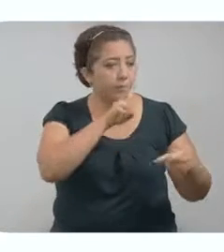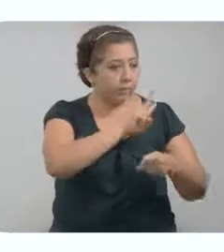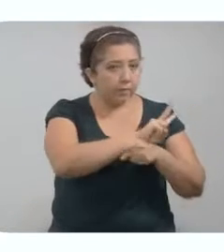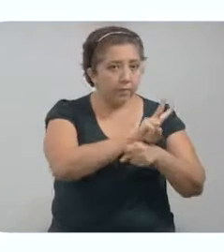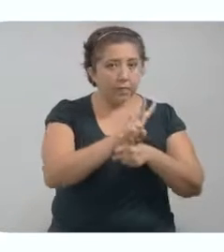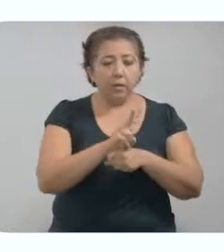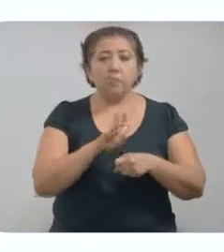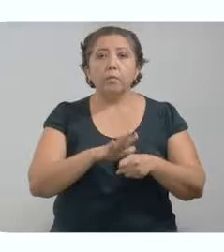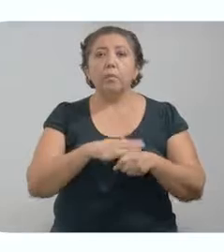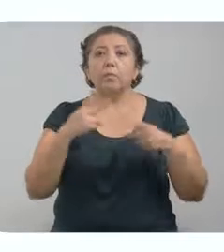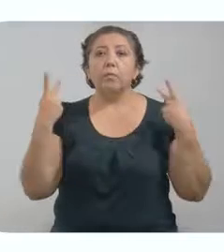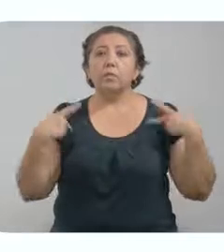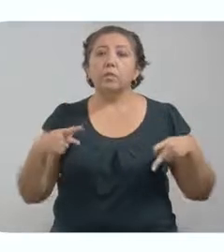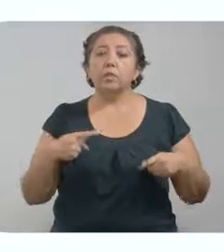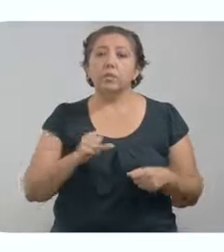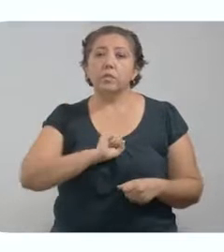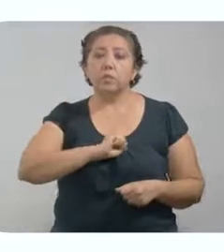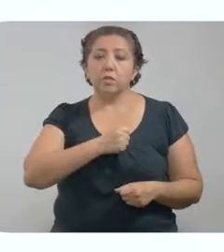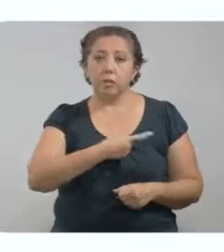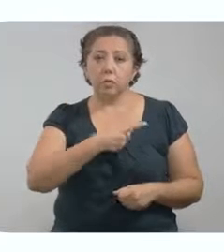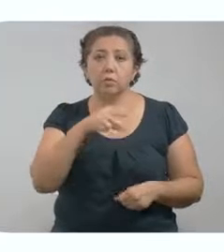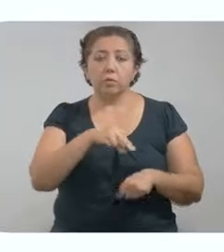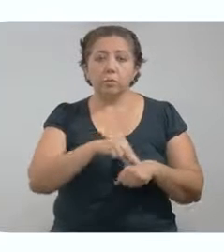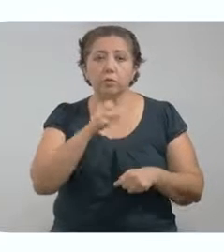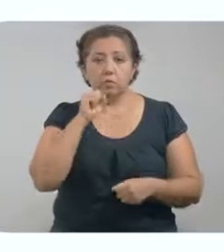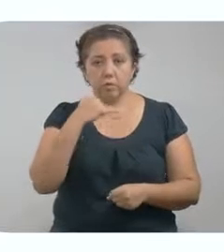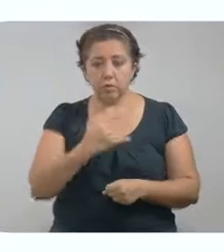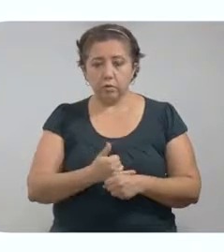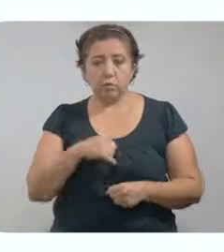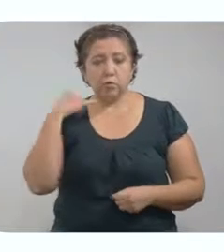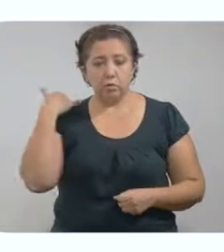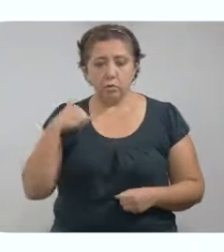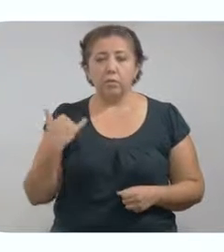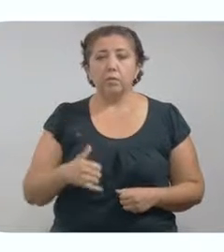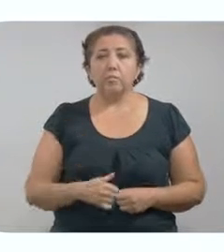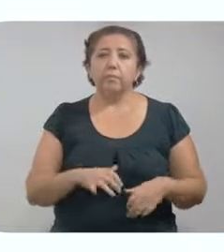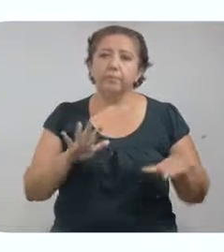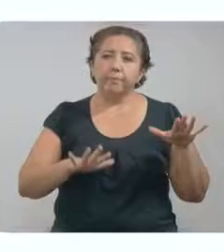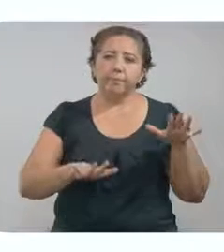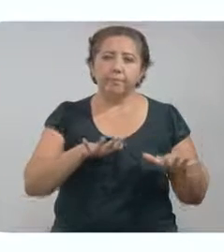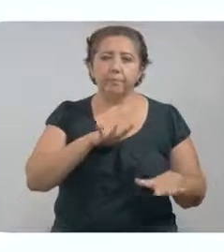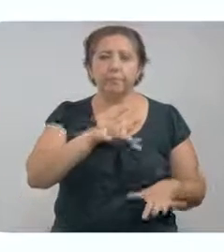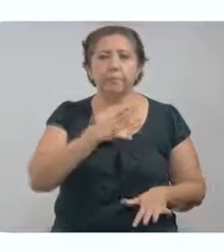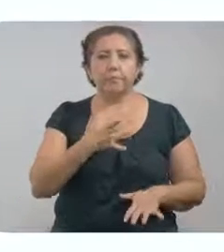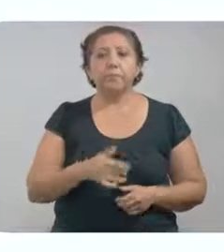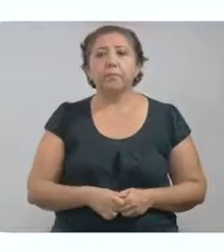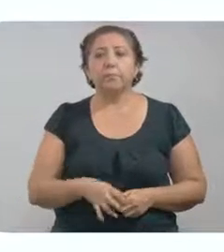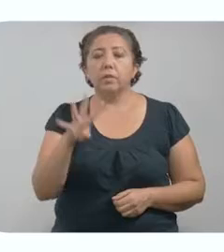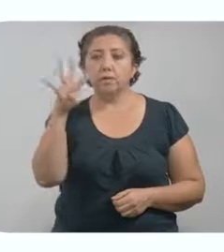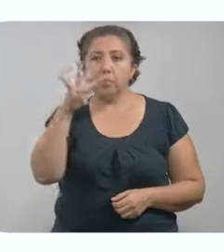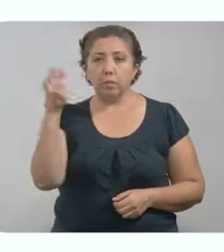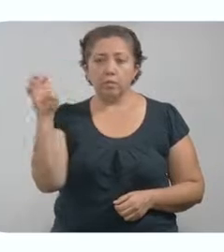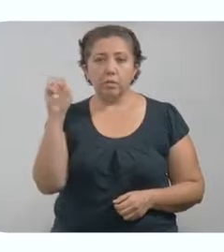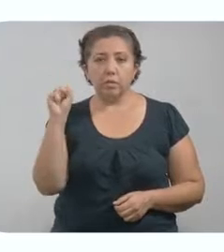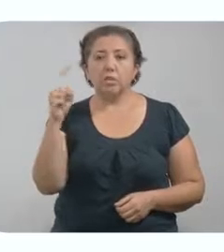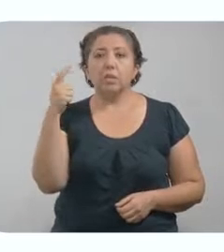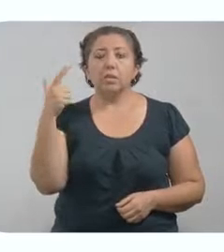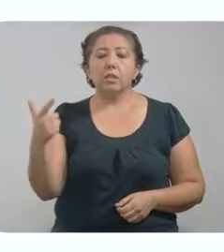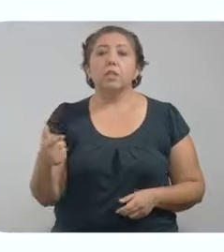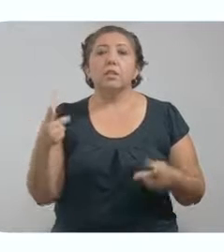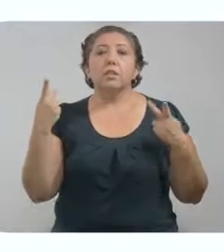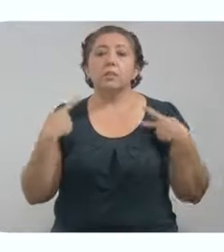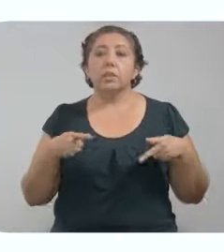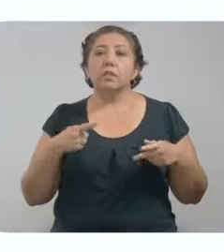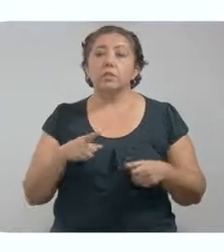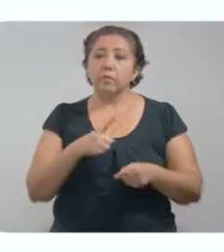monitoreados constantemente por personal médico de la Secretaría de Salud de Yucatán con síntomas leves. 467 de los